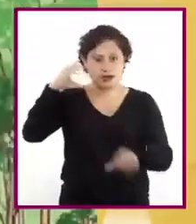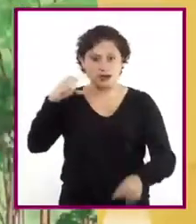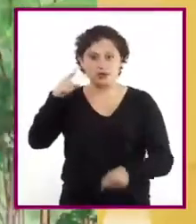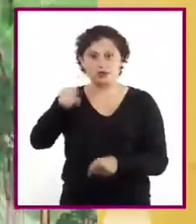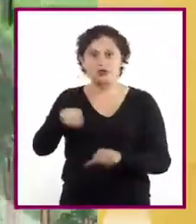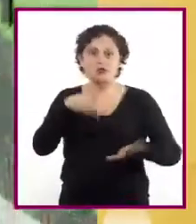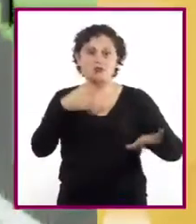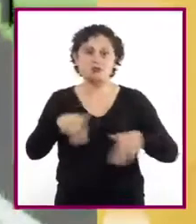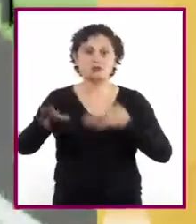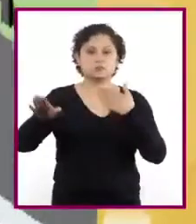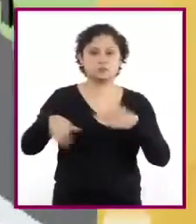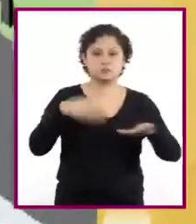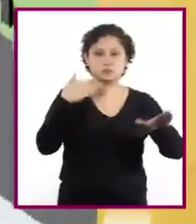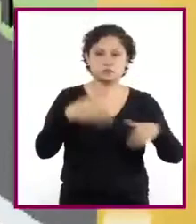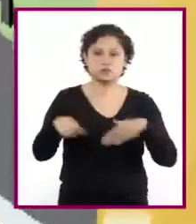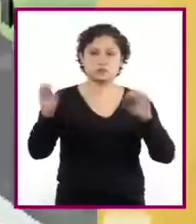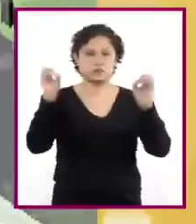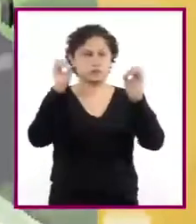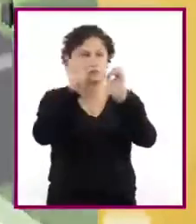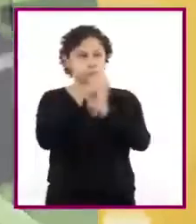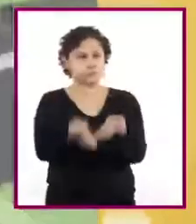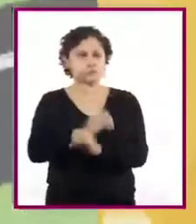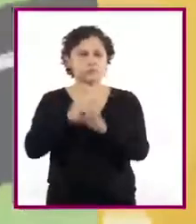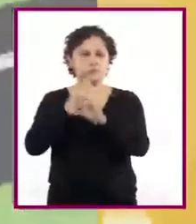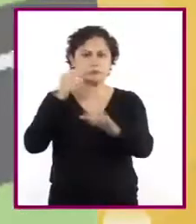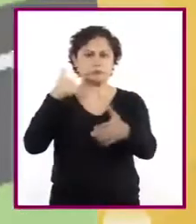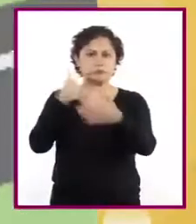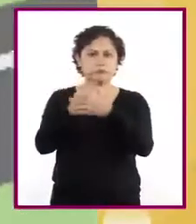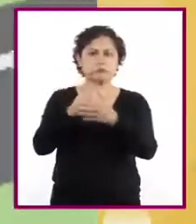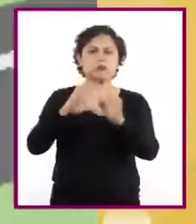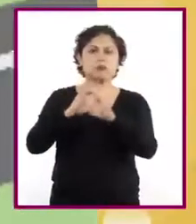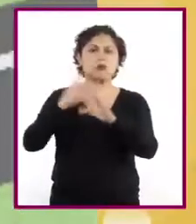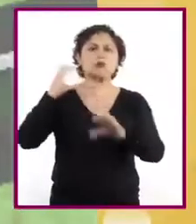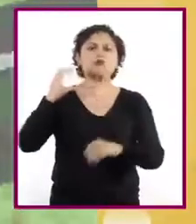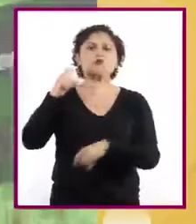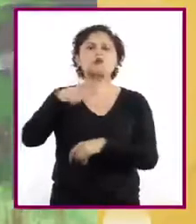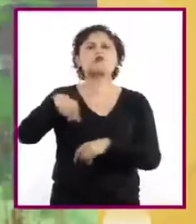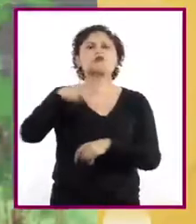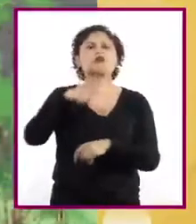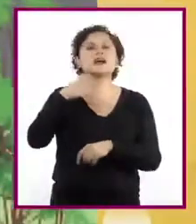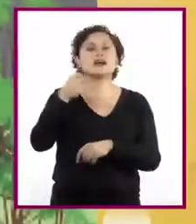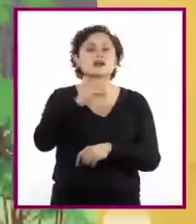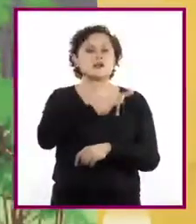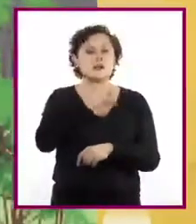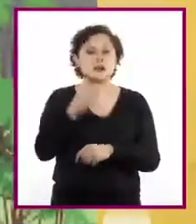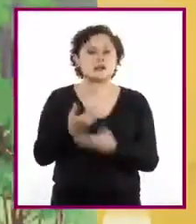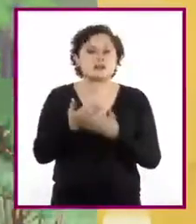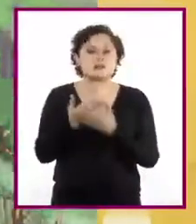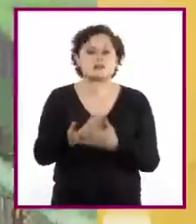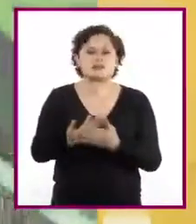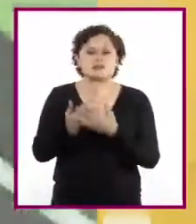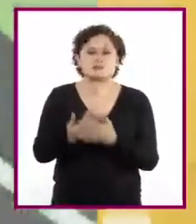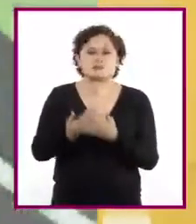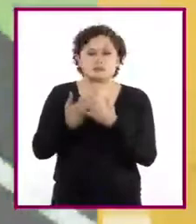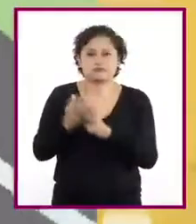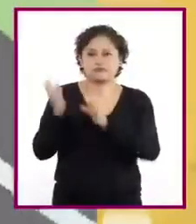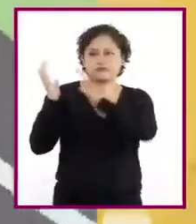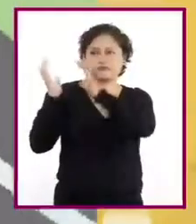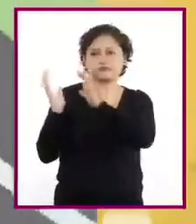oscura hacia la terminal de autobuses y espera pacientemente para guardar su canasta llena de tortillas.